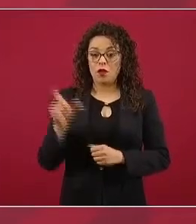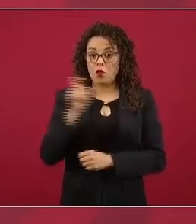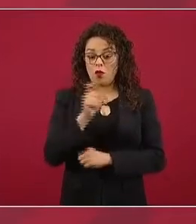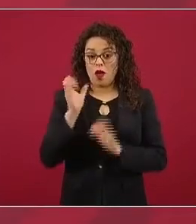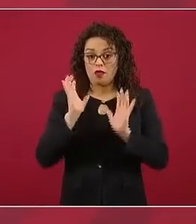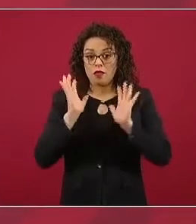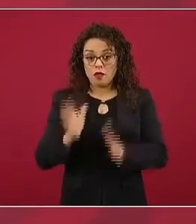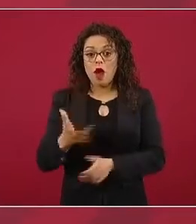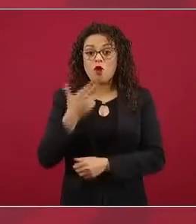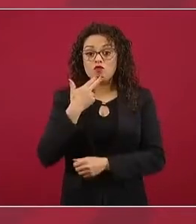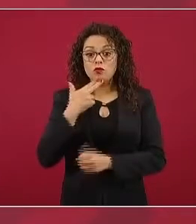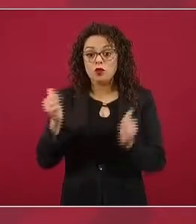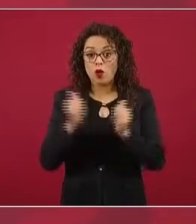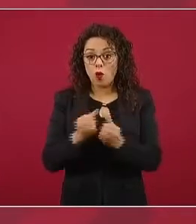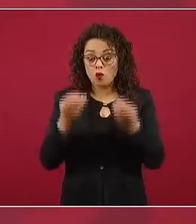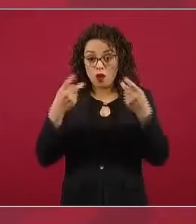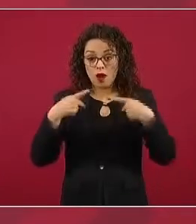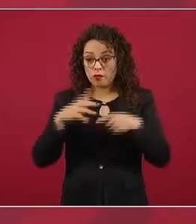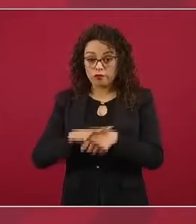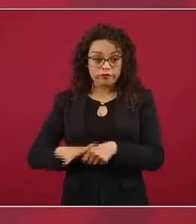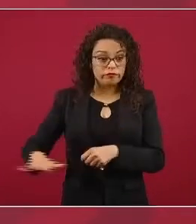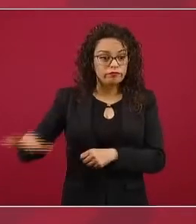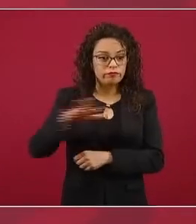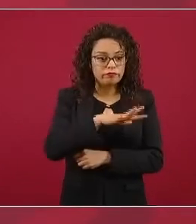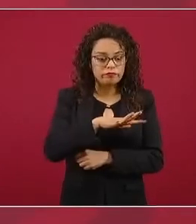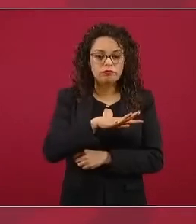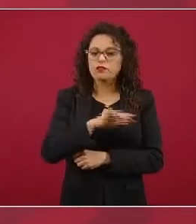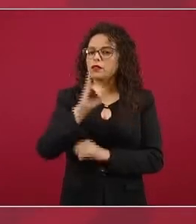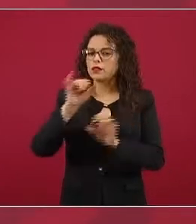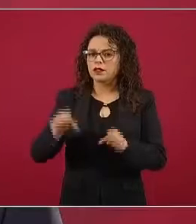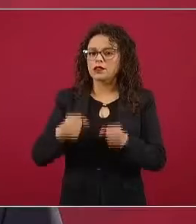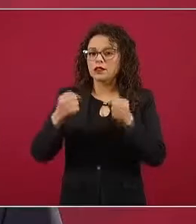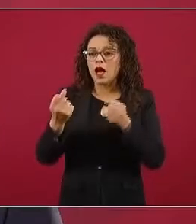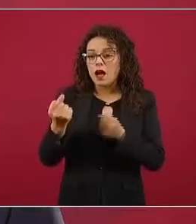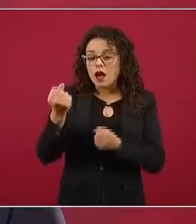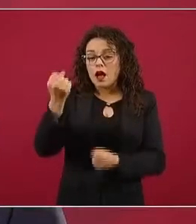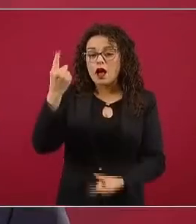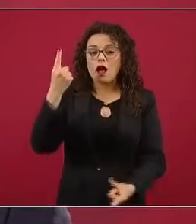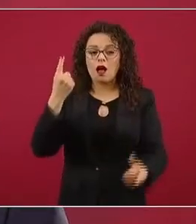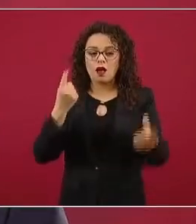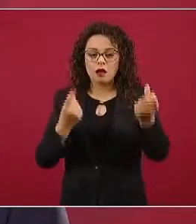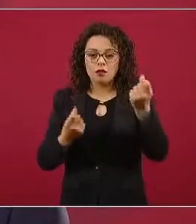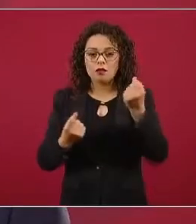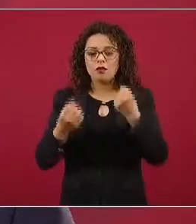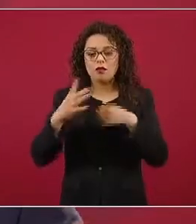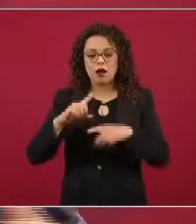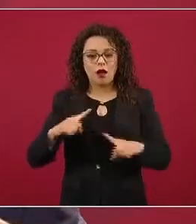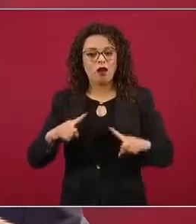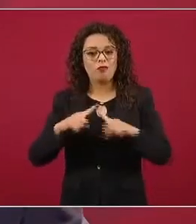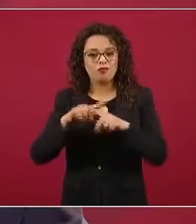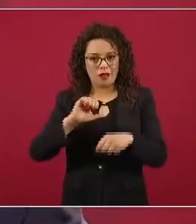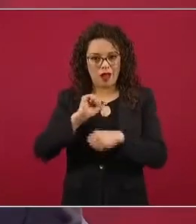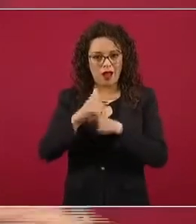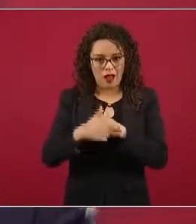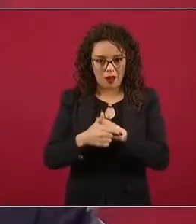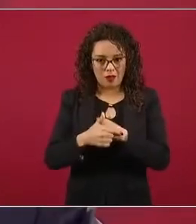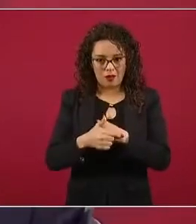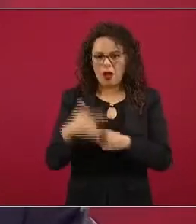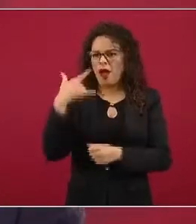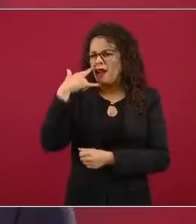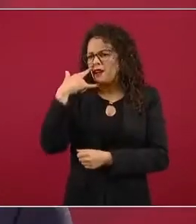en forma masiva, algunos eventos secundarios, aún más raros, y por eso se detectan sólo cuando hay